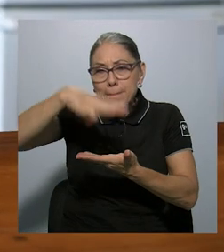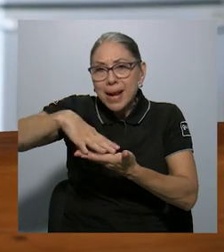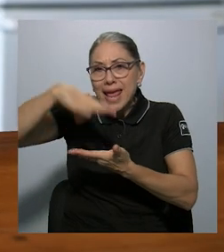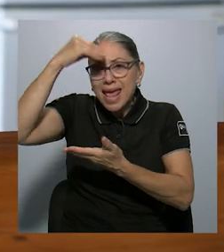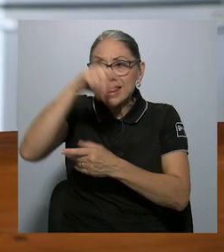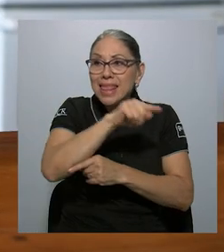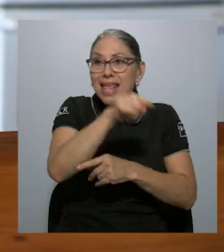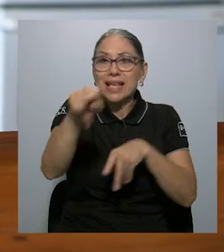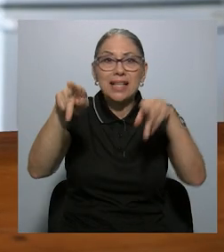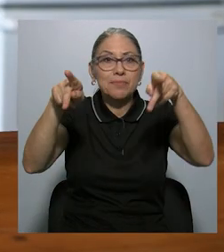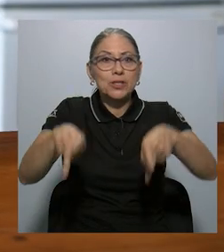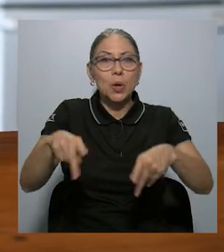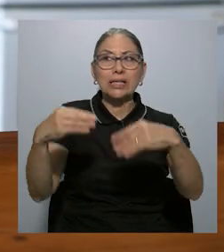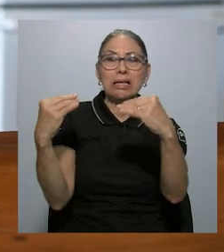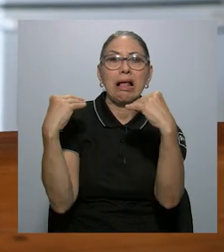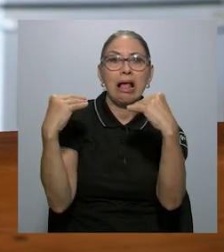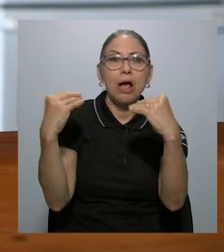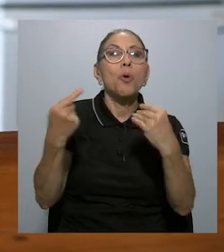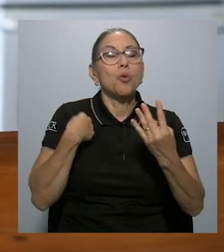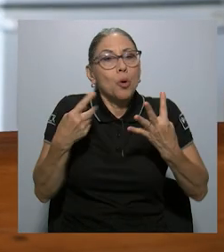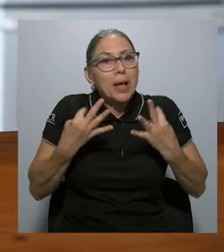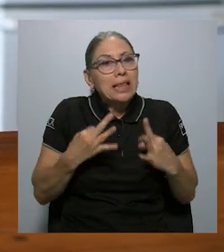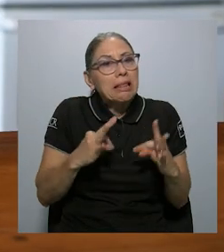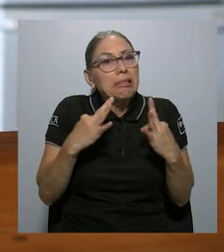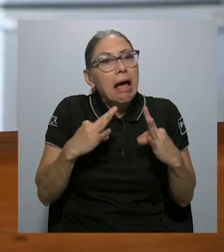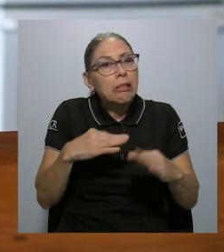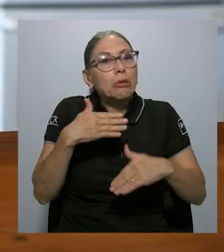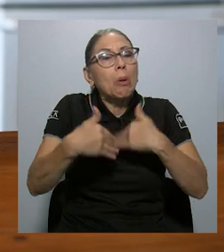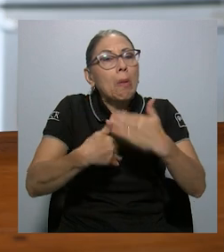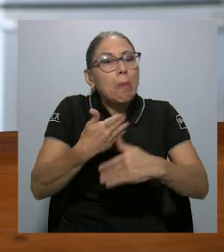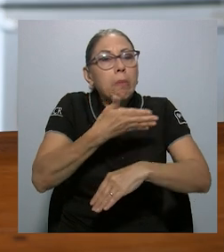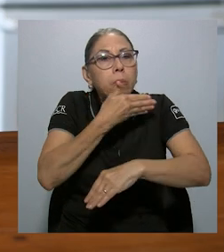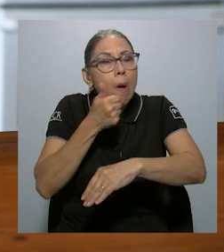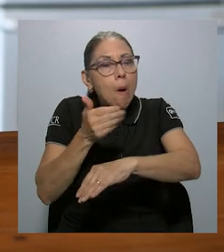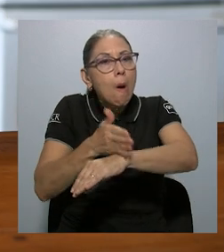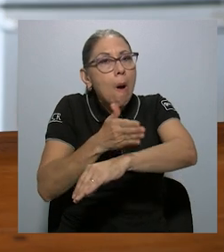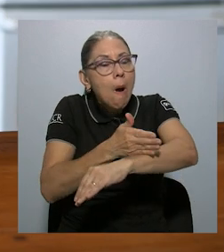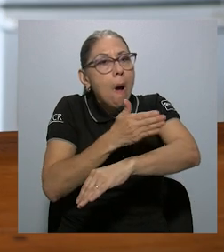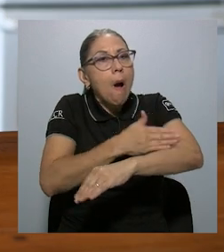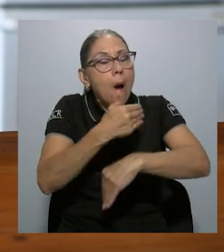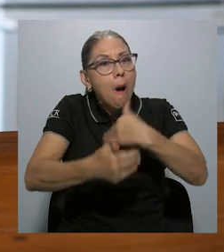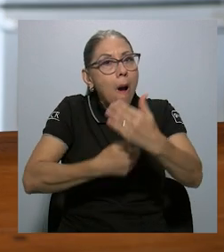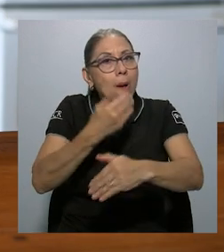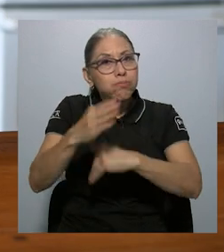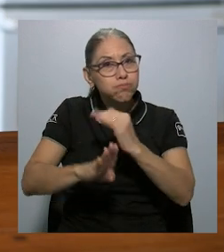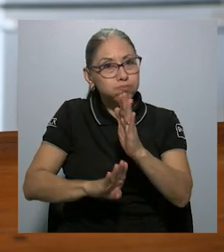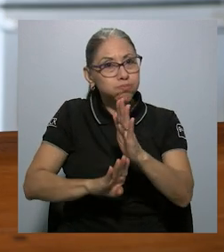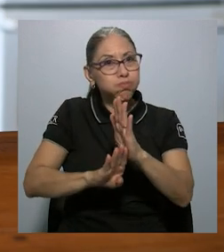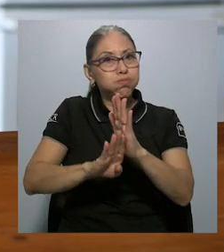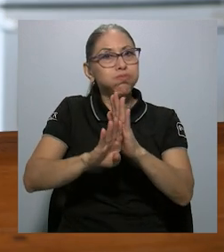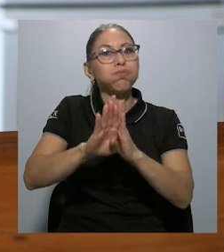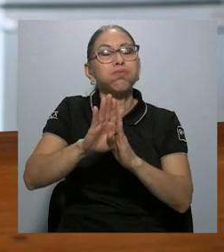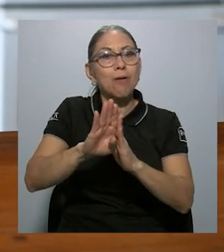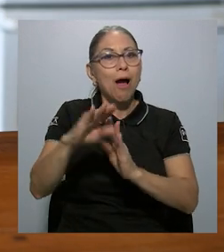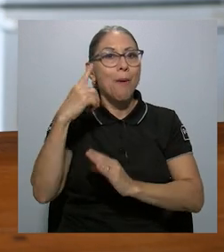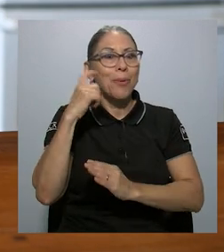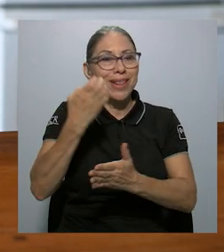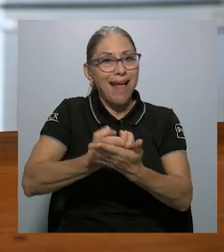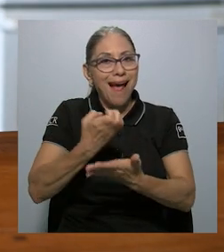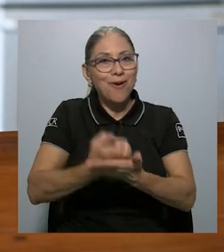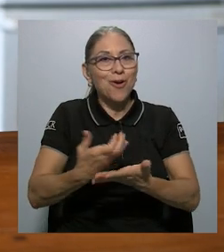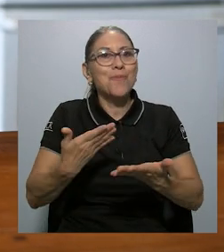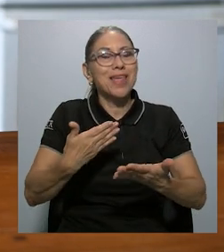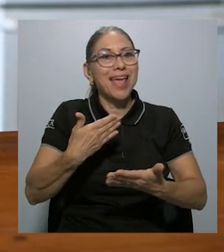va aprendiendo de las personas que le van enseñando, usted va intentando mejorar, y al ir mejorando, usted va creciendo, porque